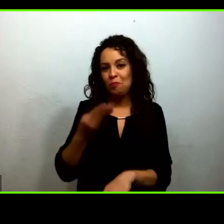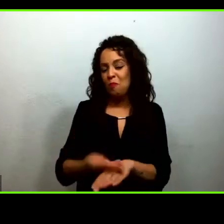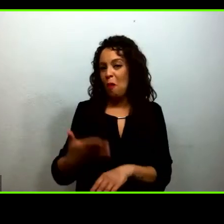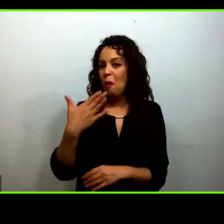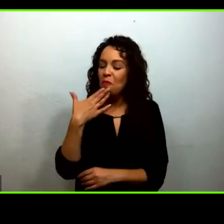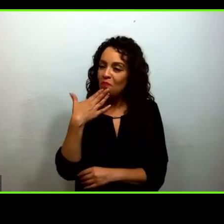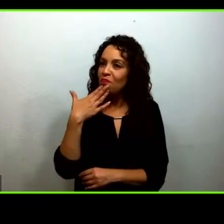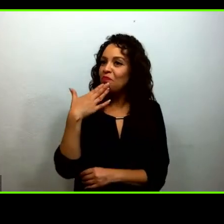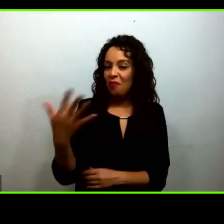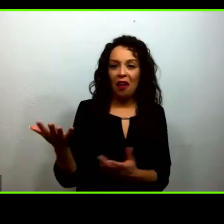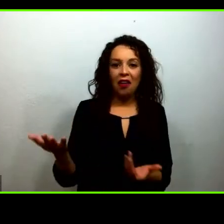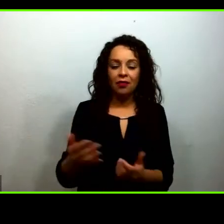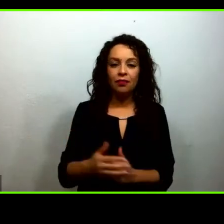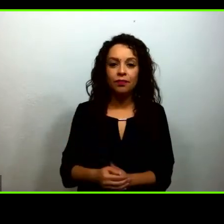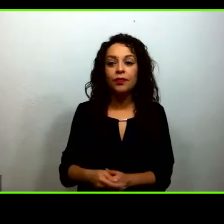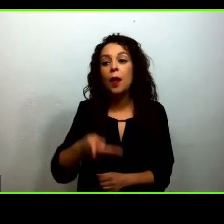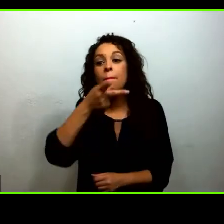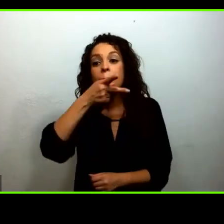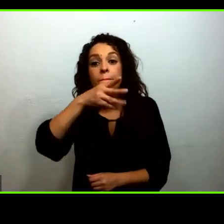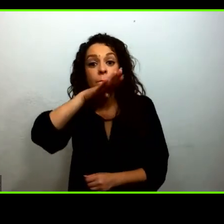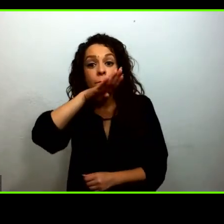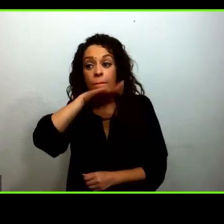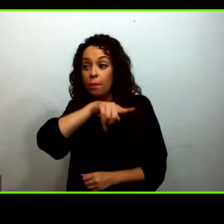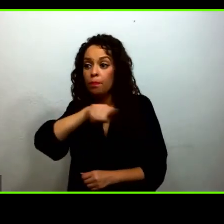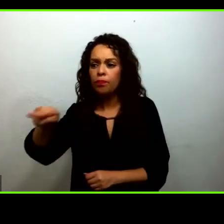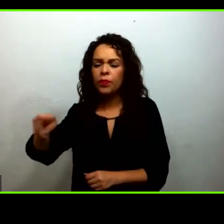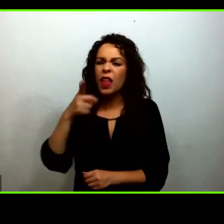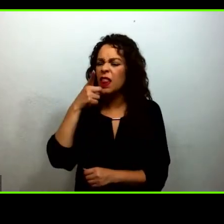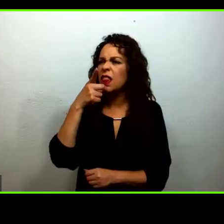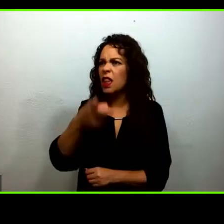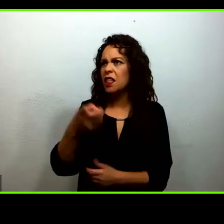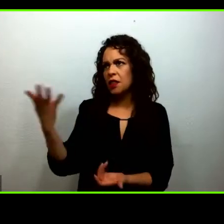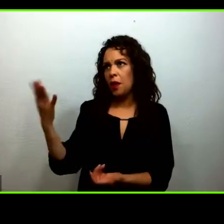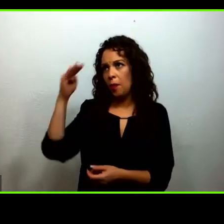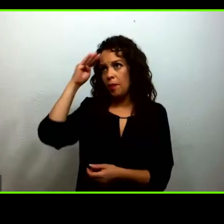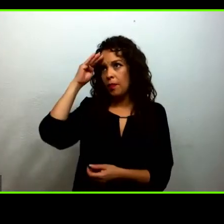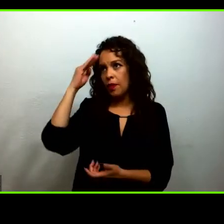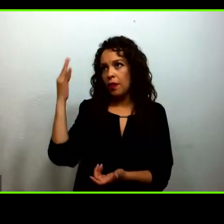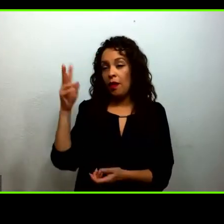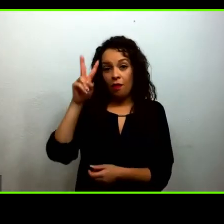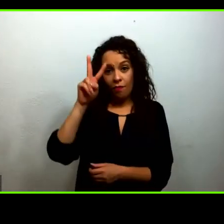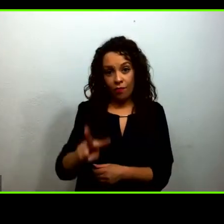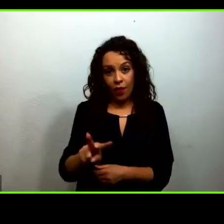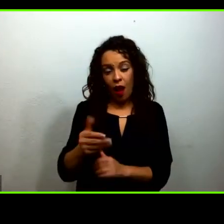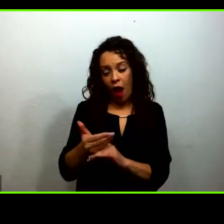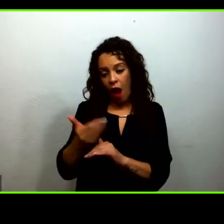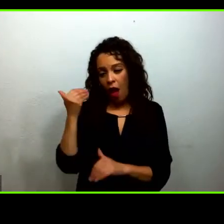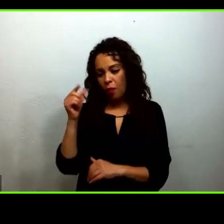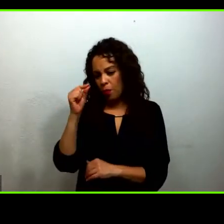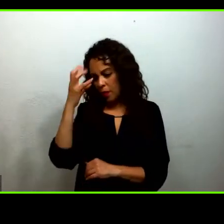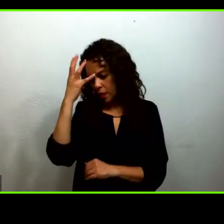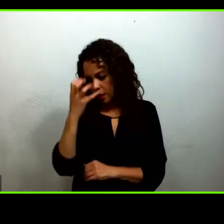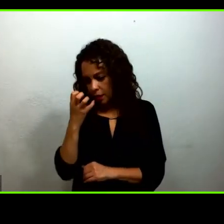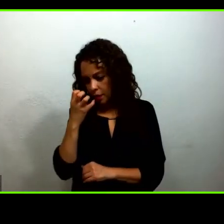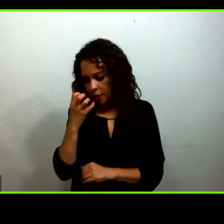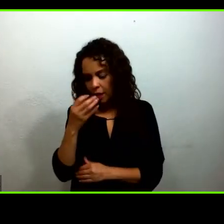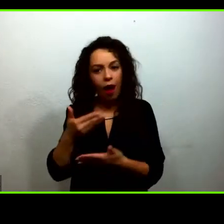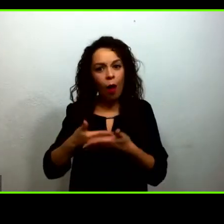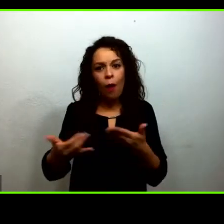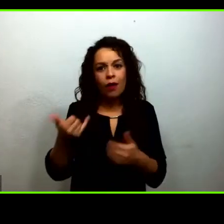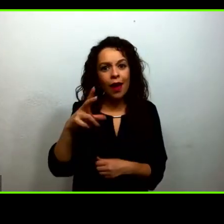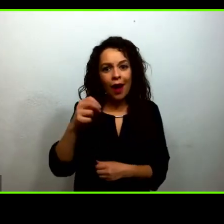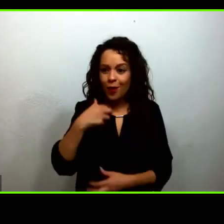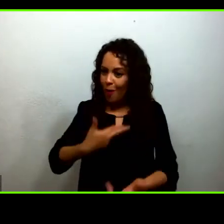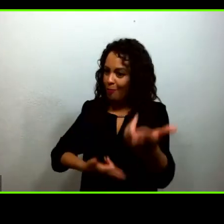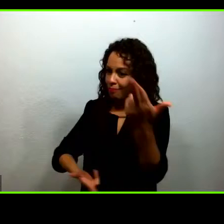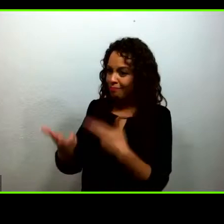de familia decían que recuperaron el entusiasmo por aprender y algunos de